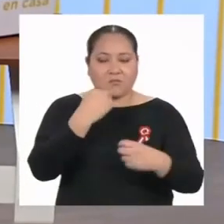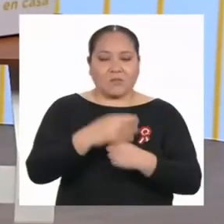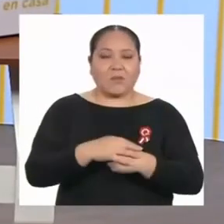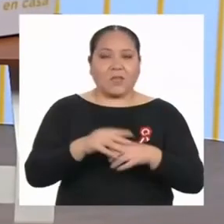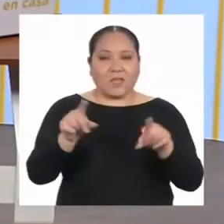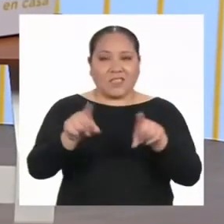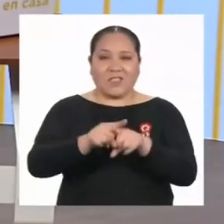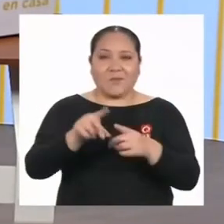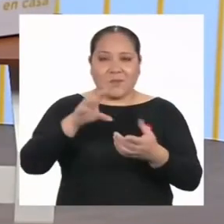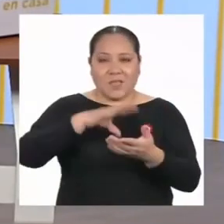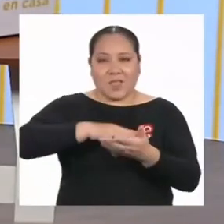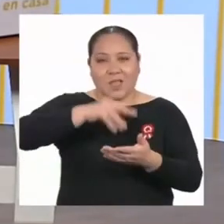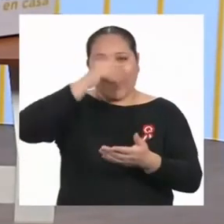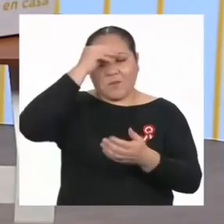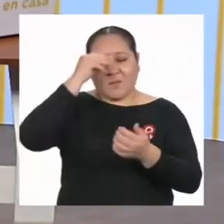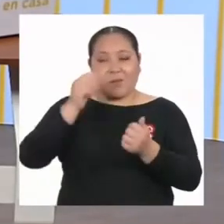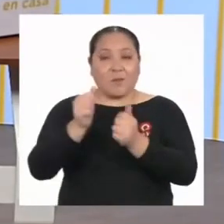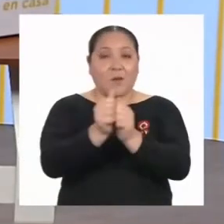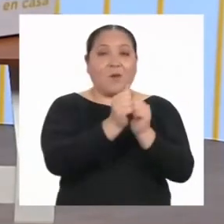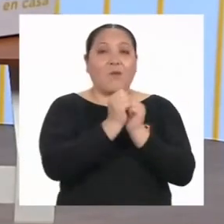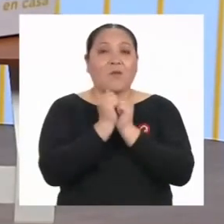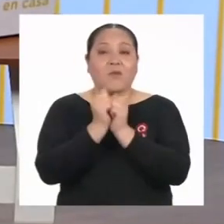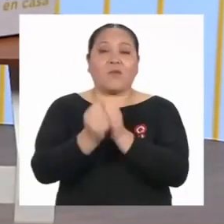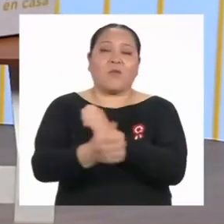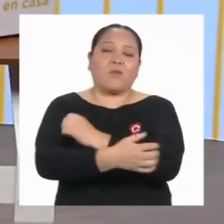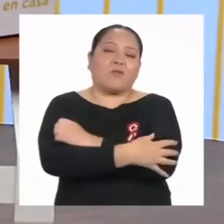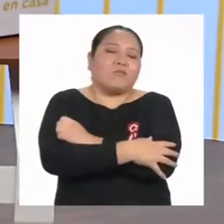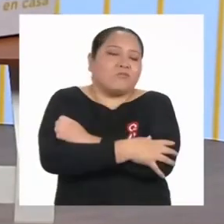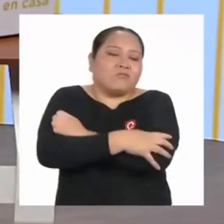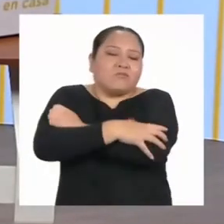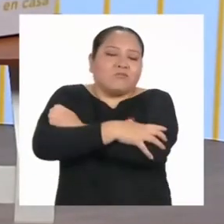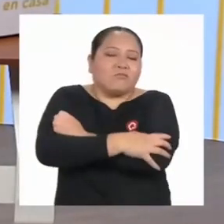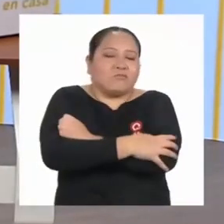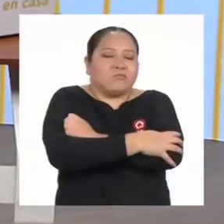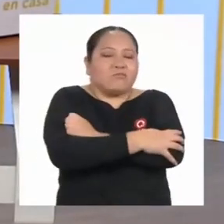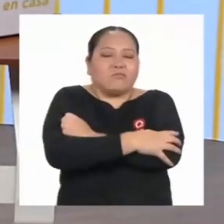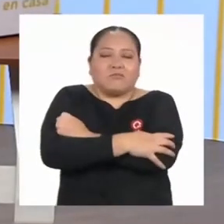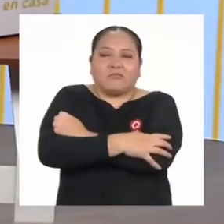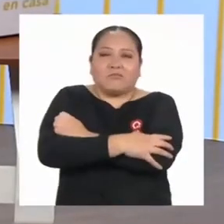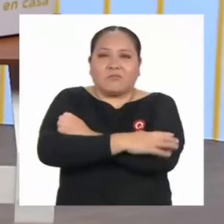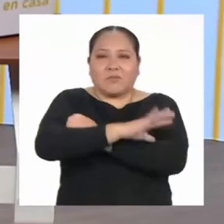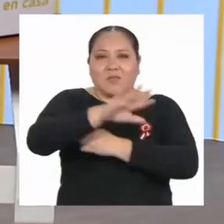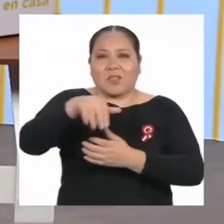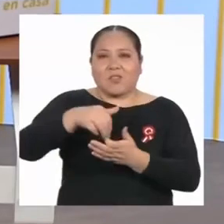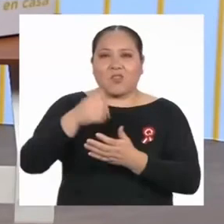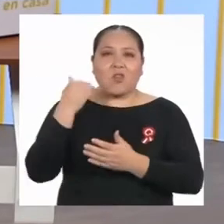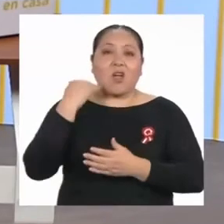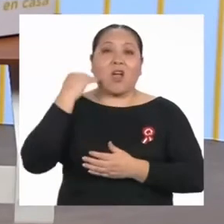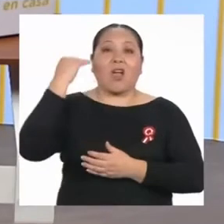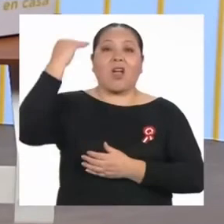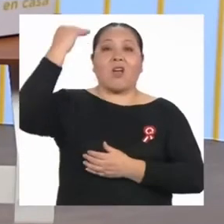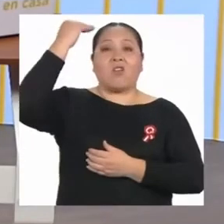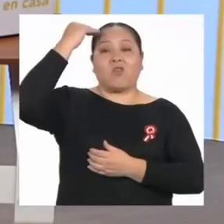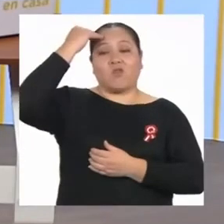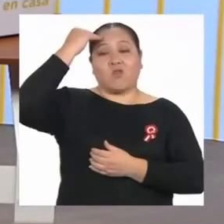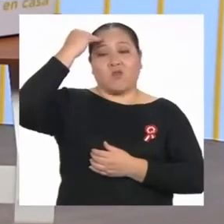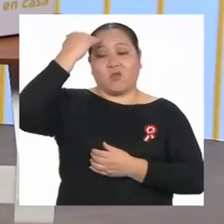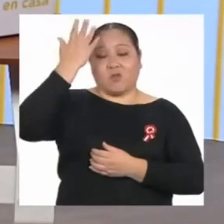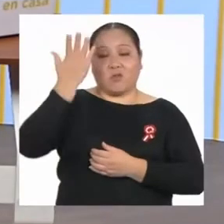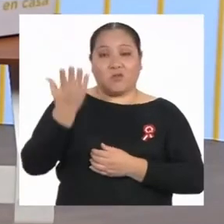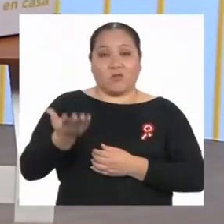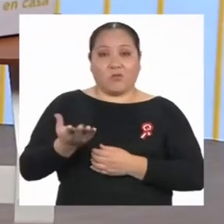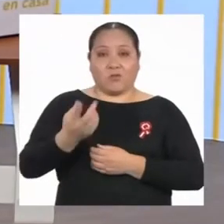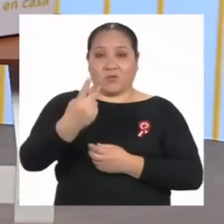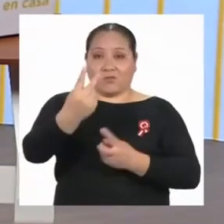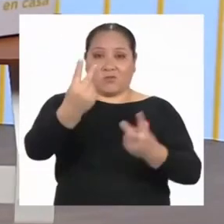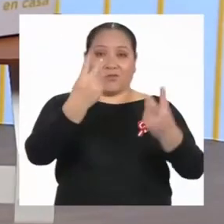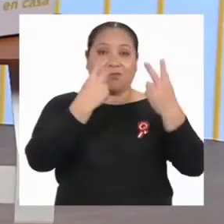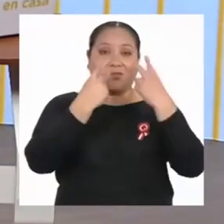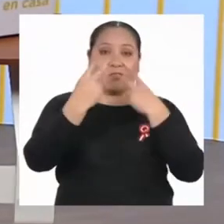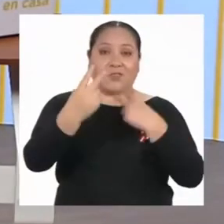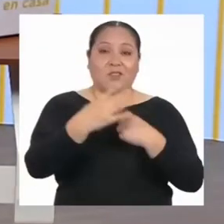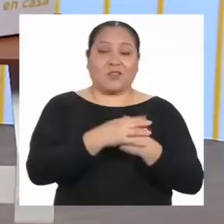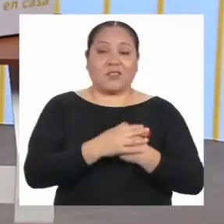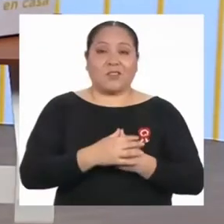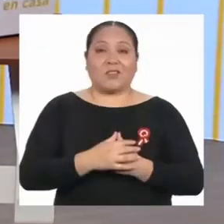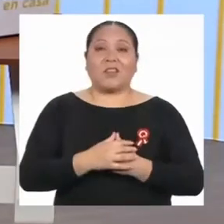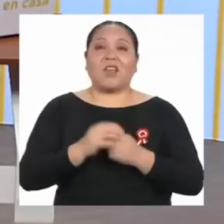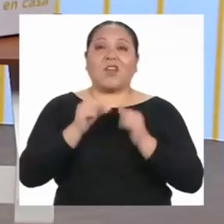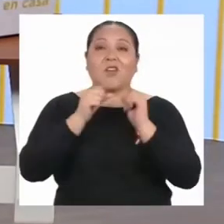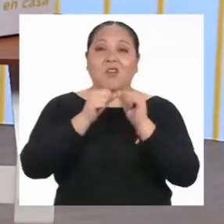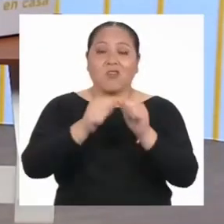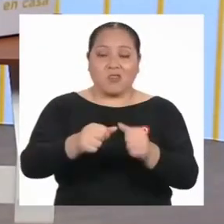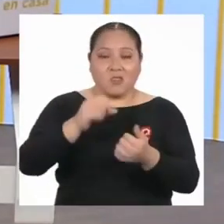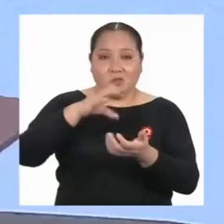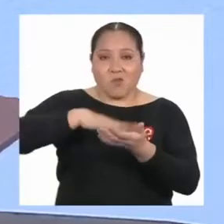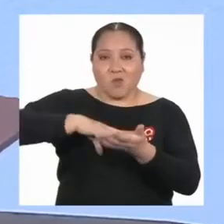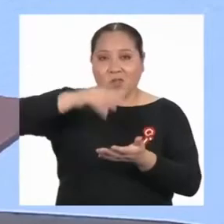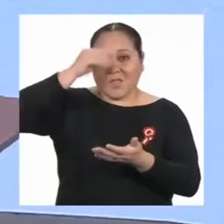nosotros. Un fuerte abrazo para todos estos adultas y adultos mayores que nos ven y no dejan de